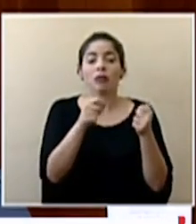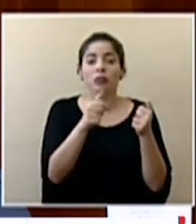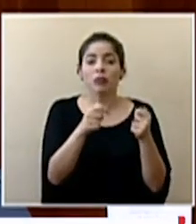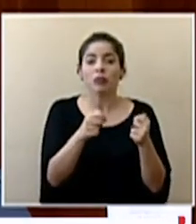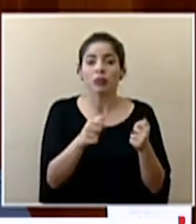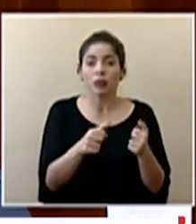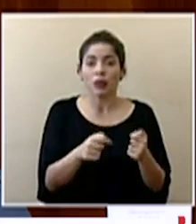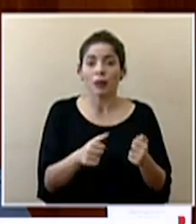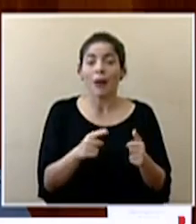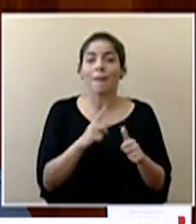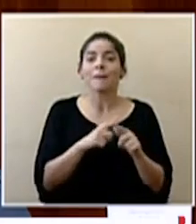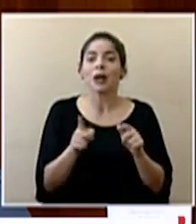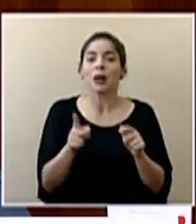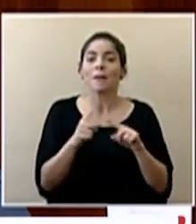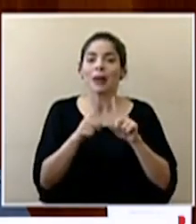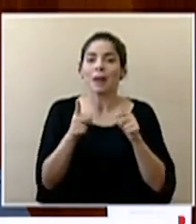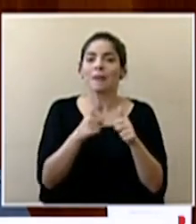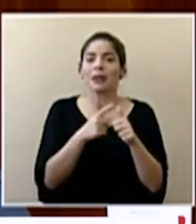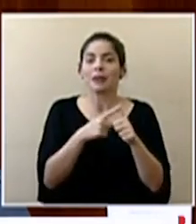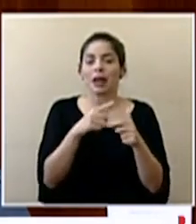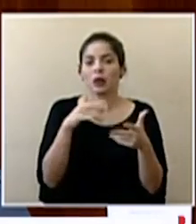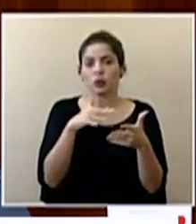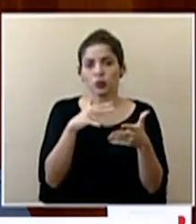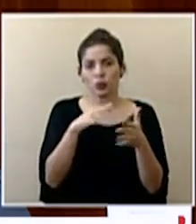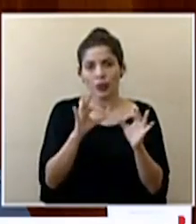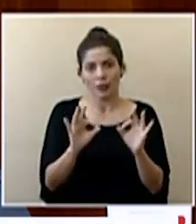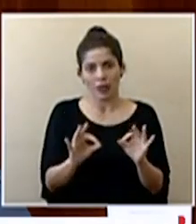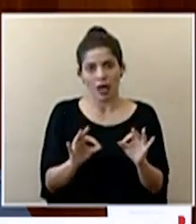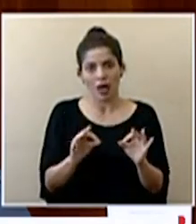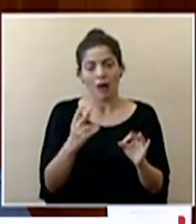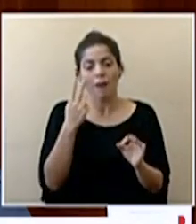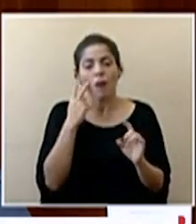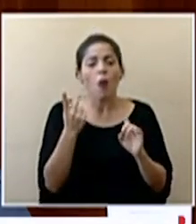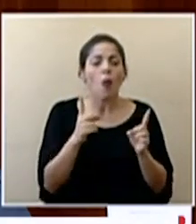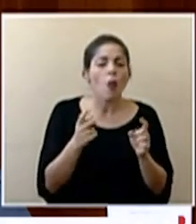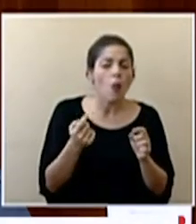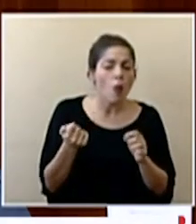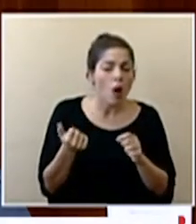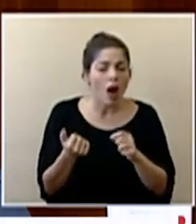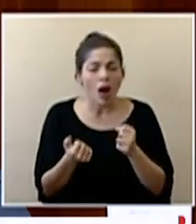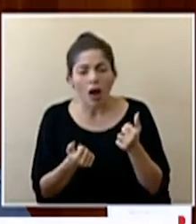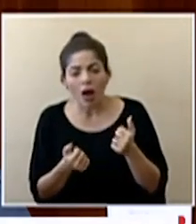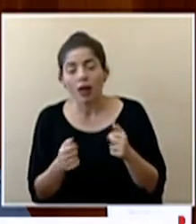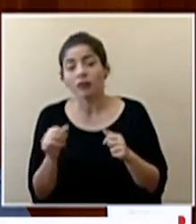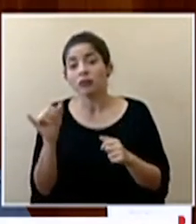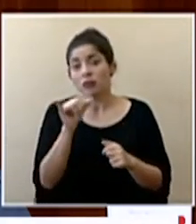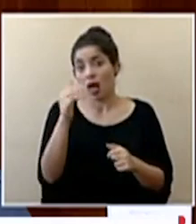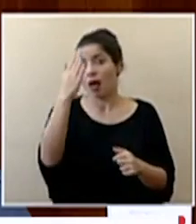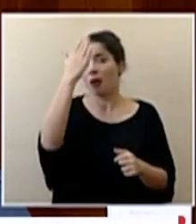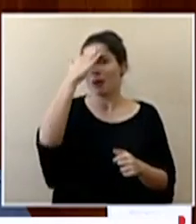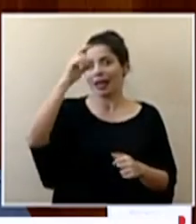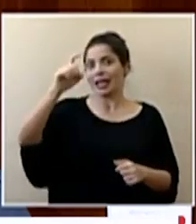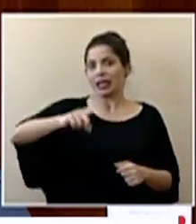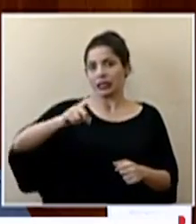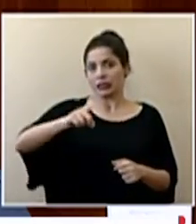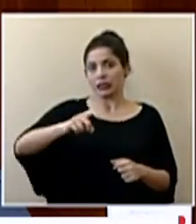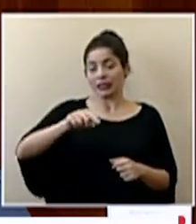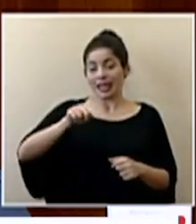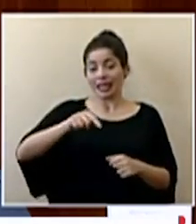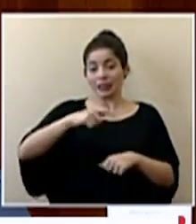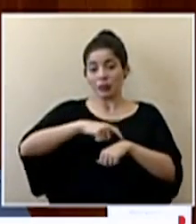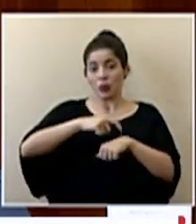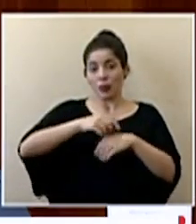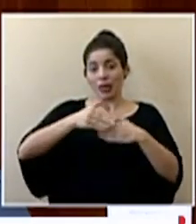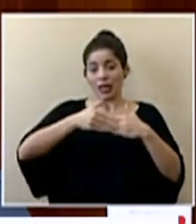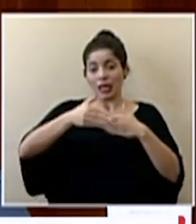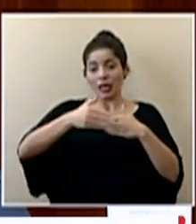muy bien estudiadas cuáles medidas vamos a ir levantando sabemos que ocupamos también que este episodio